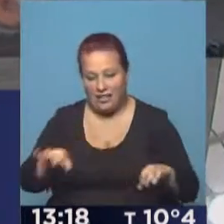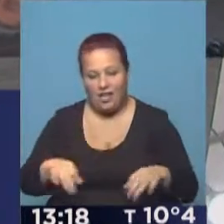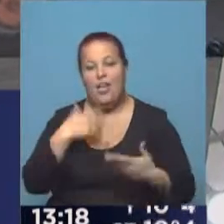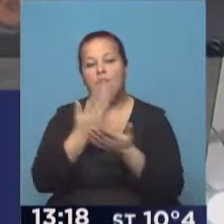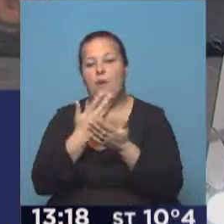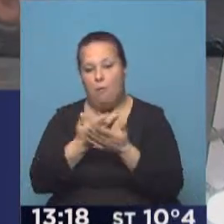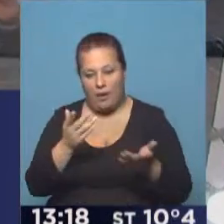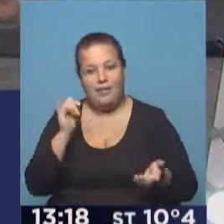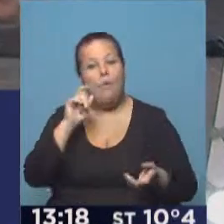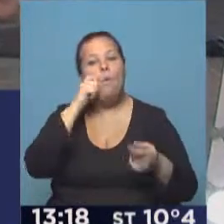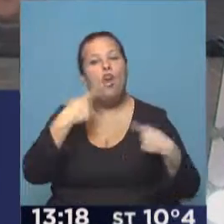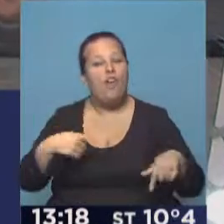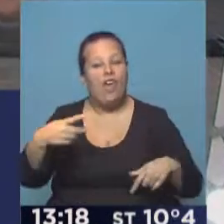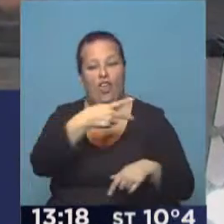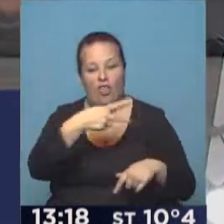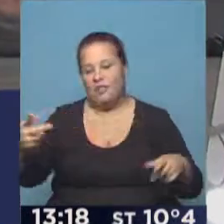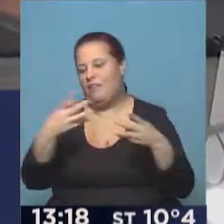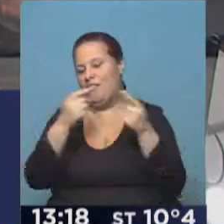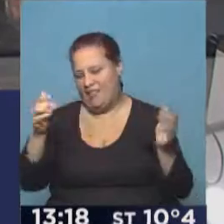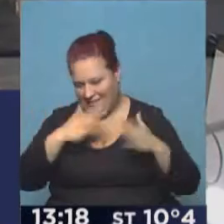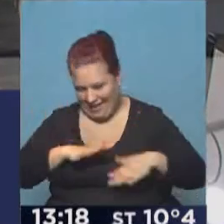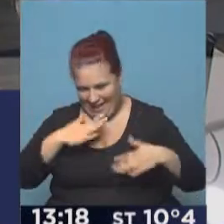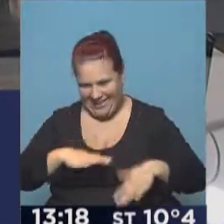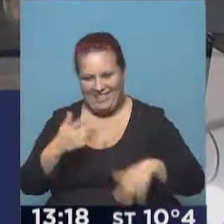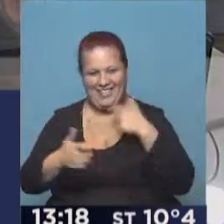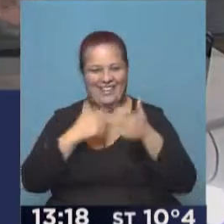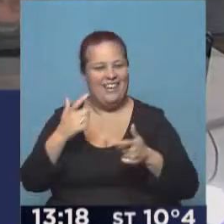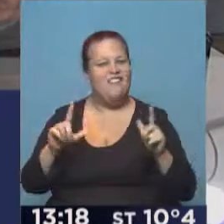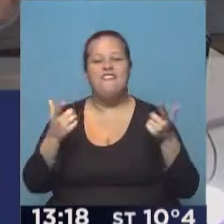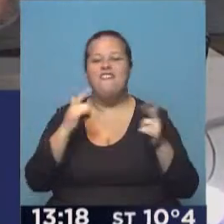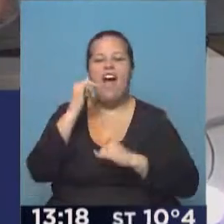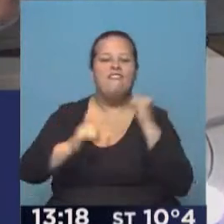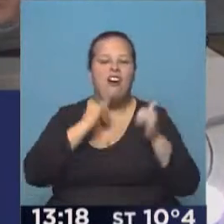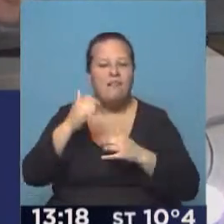propuestas para Y la buena noticia es que en dos semanas termina, que es tranquilo, no hay ninguna información de que se extienda. No.